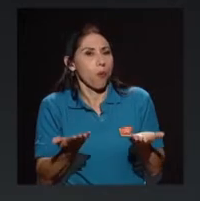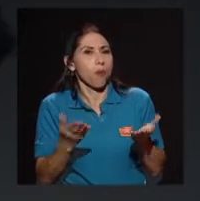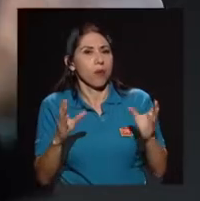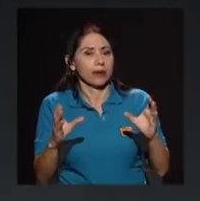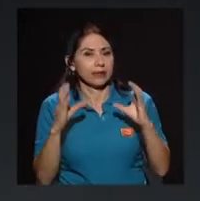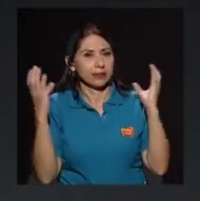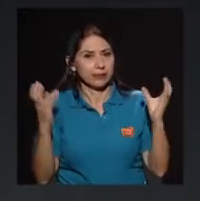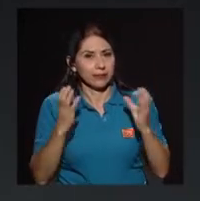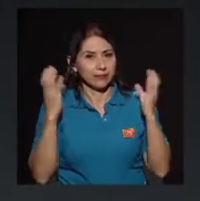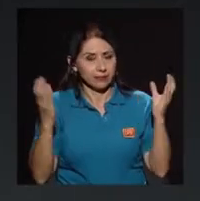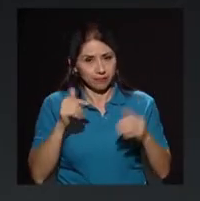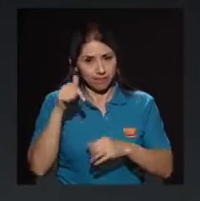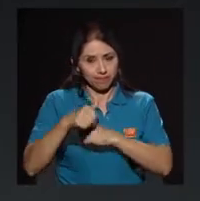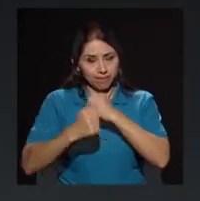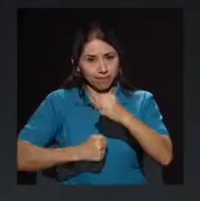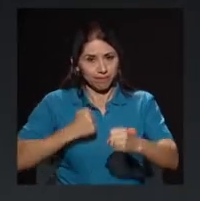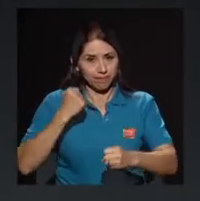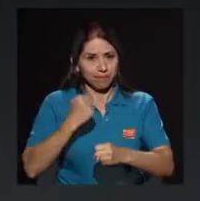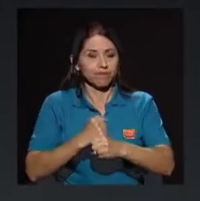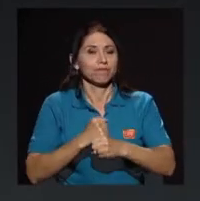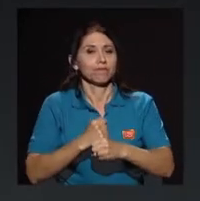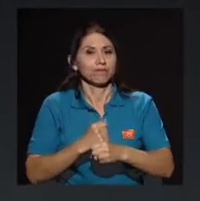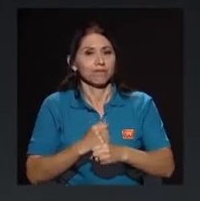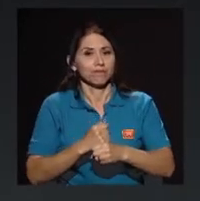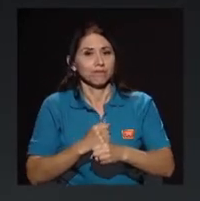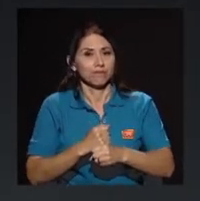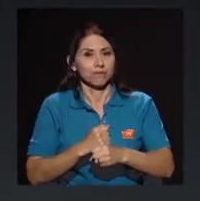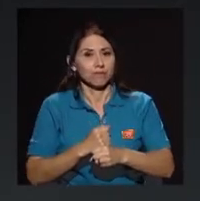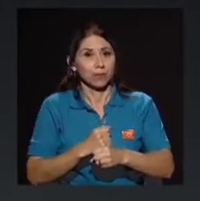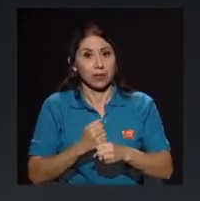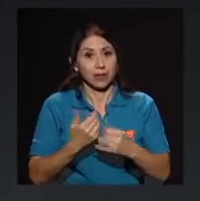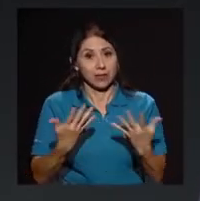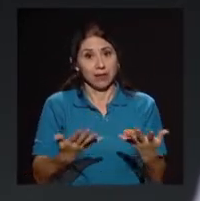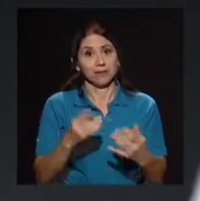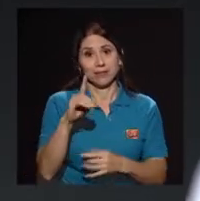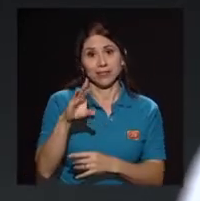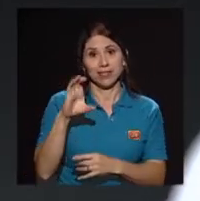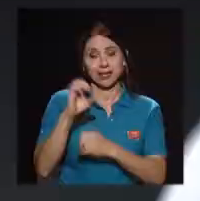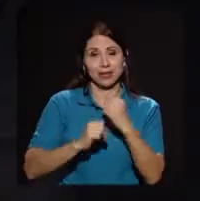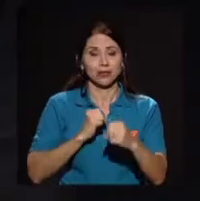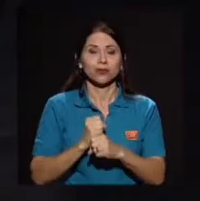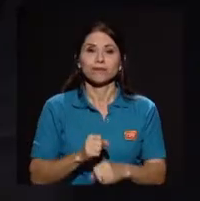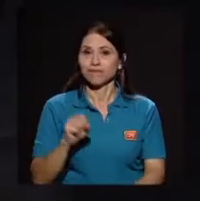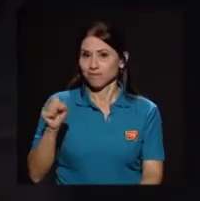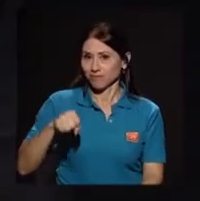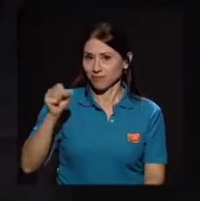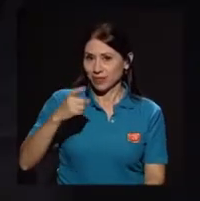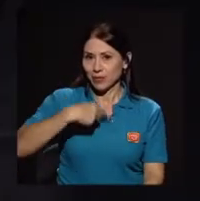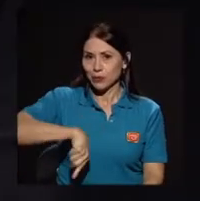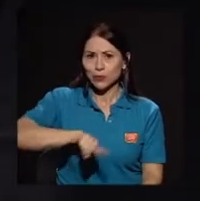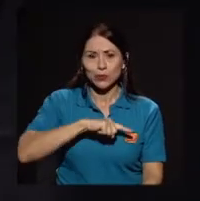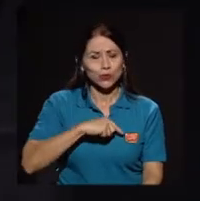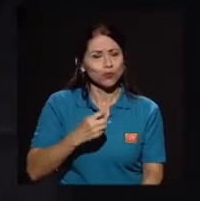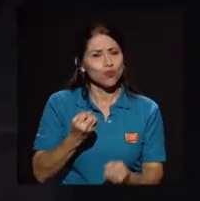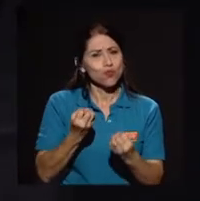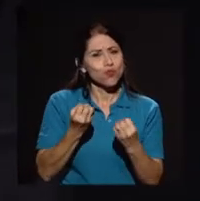celebración en este año del centenario. Sí, hemos tenido muchas actividades